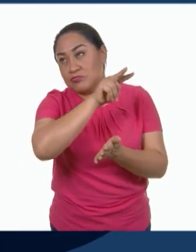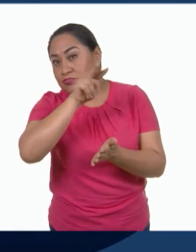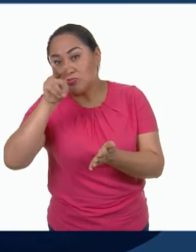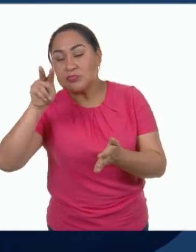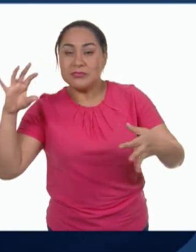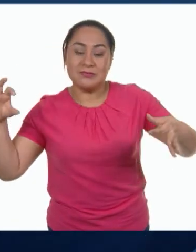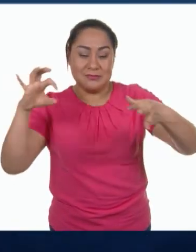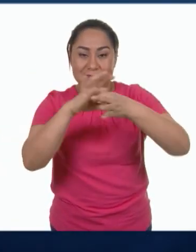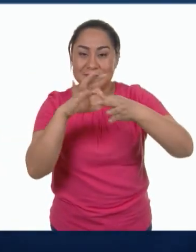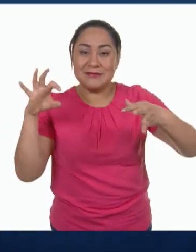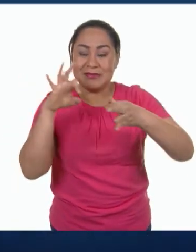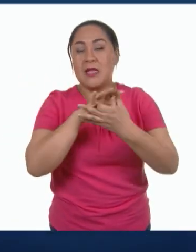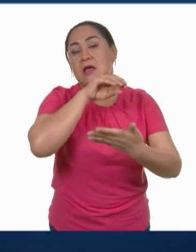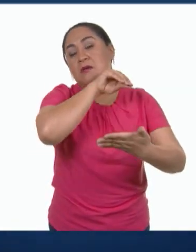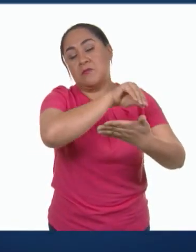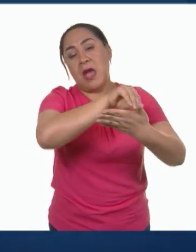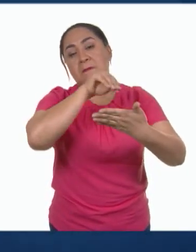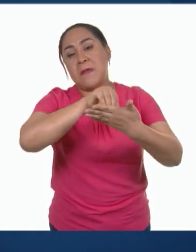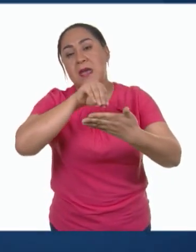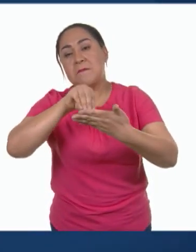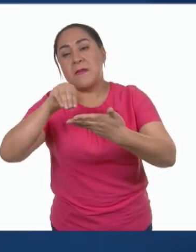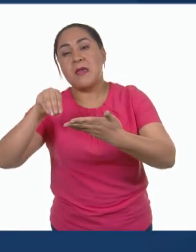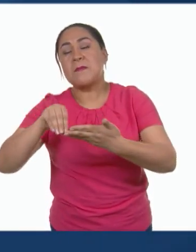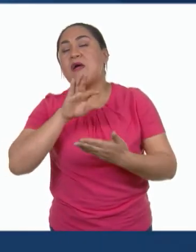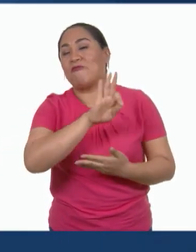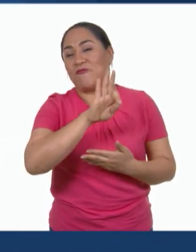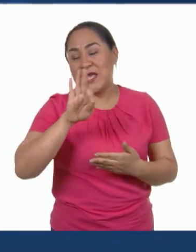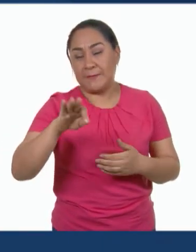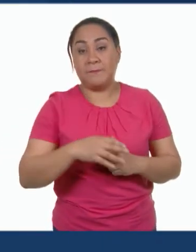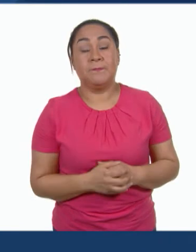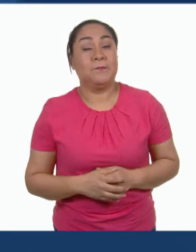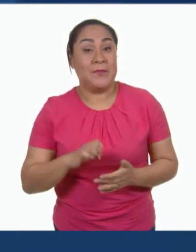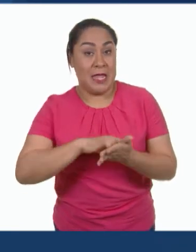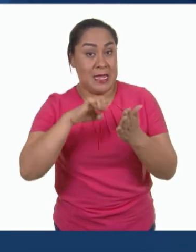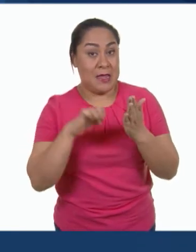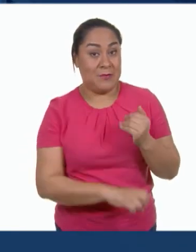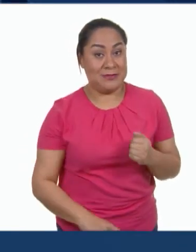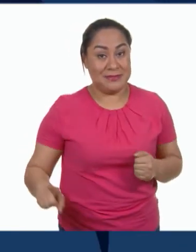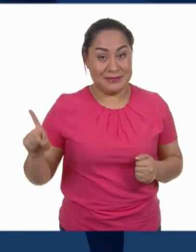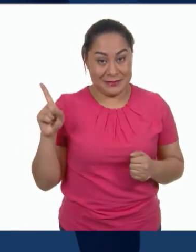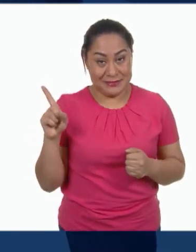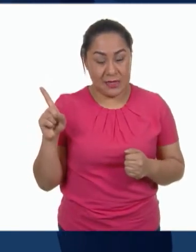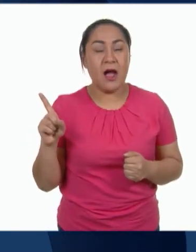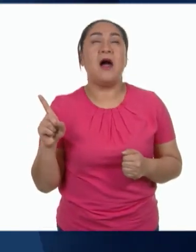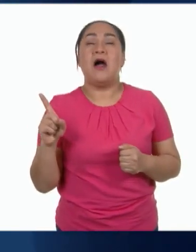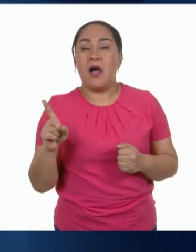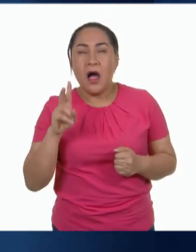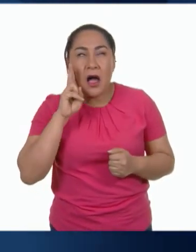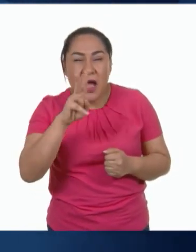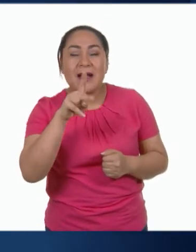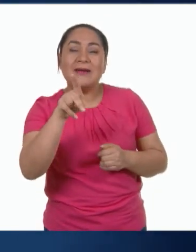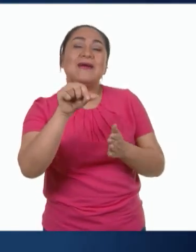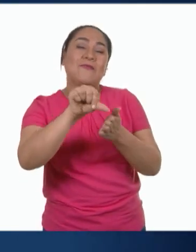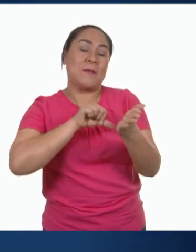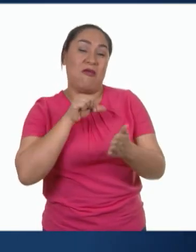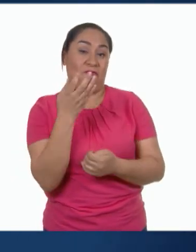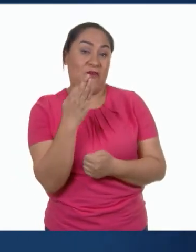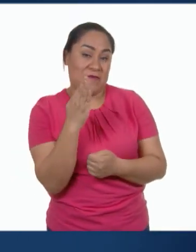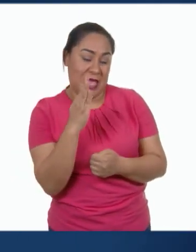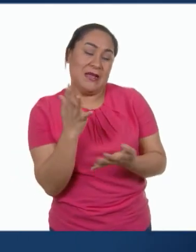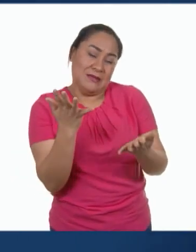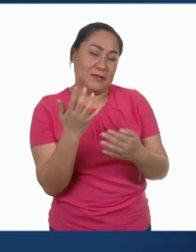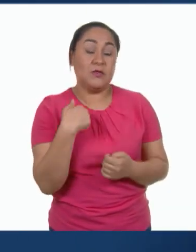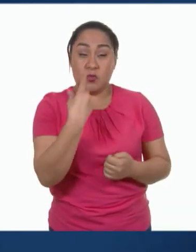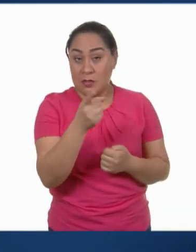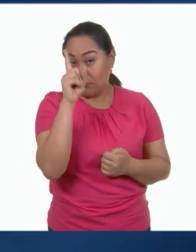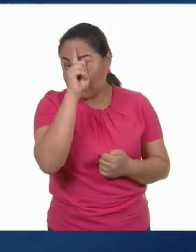para apoyarse y colocar las fechas correctamente. En este ejemplo podemos ver que se trata del mes de febrero. Les sugiero